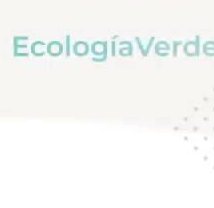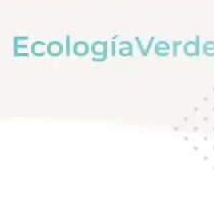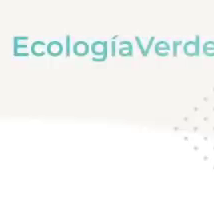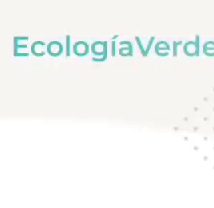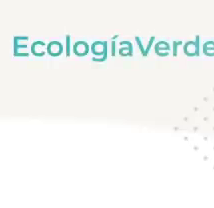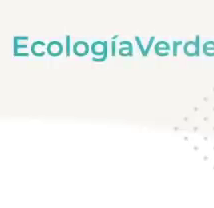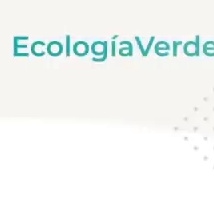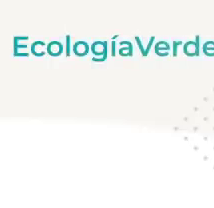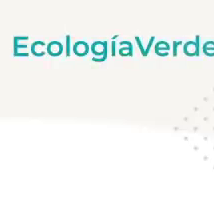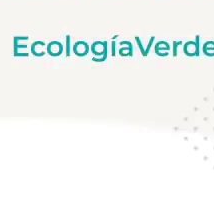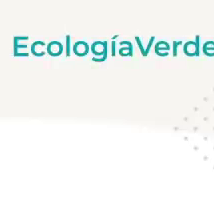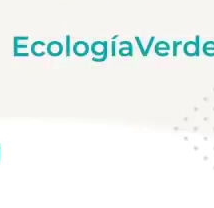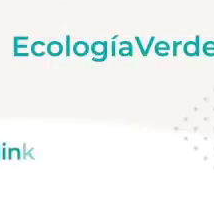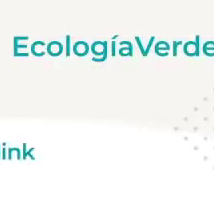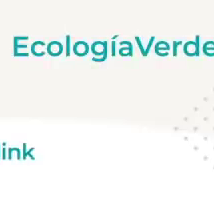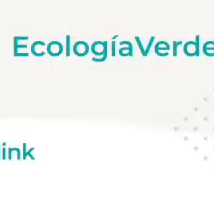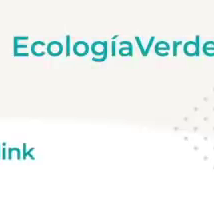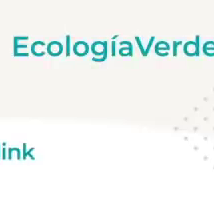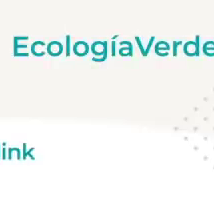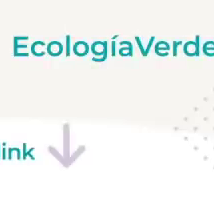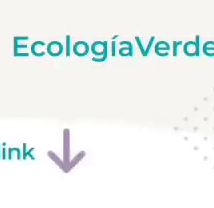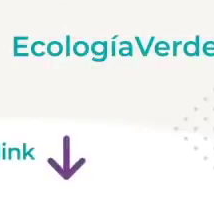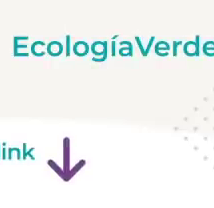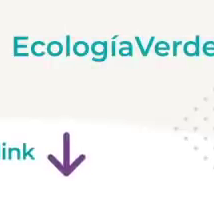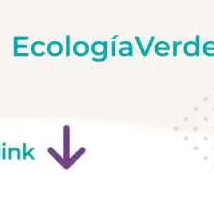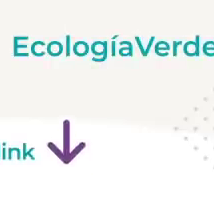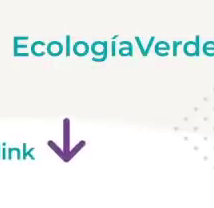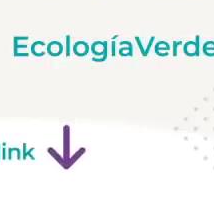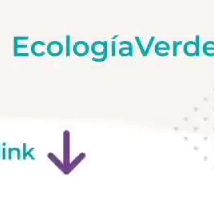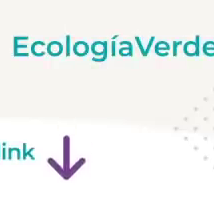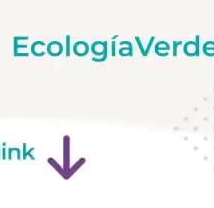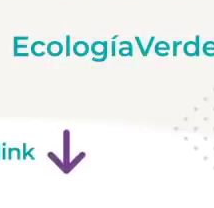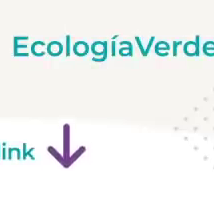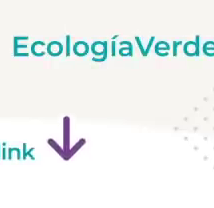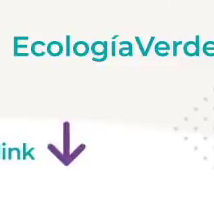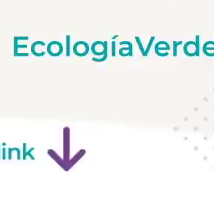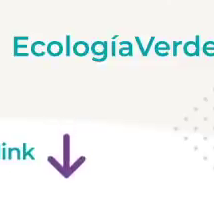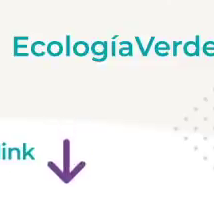Para ver este video, encuentre el link aquí abajo en la descripción.